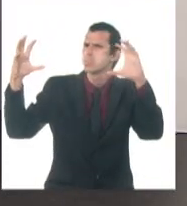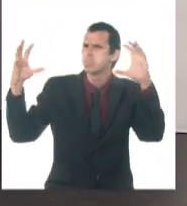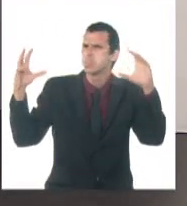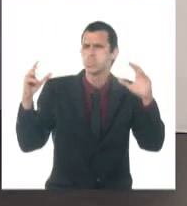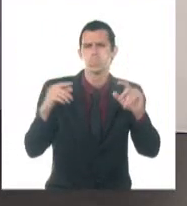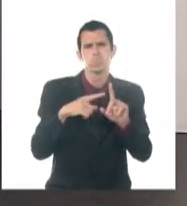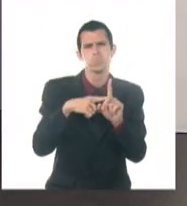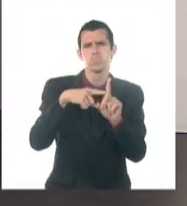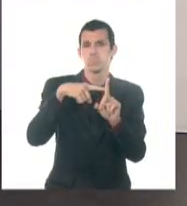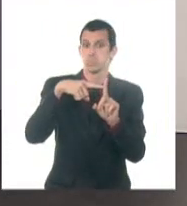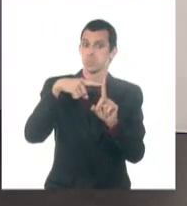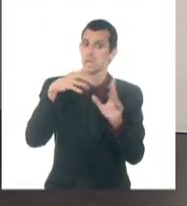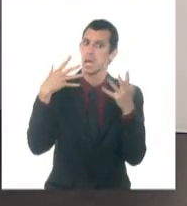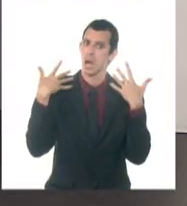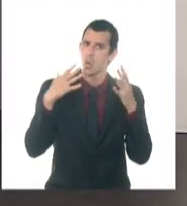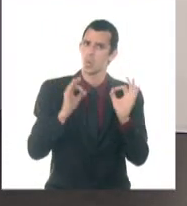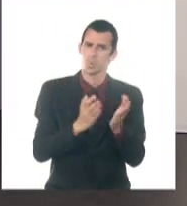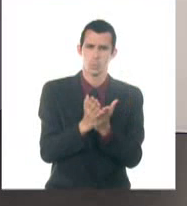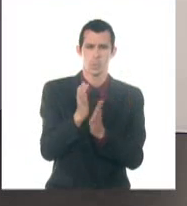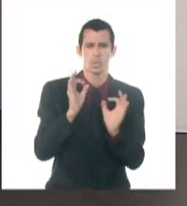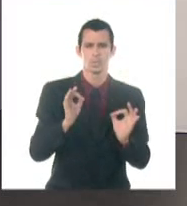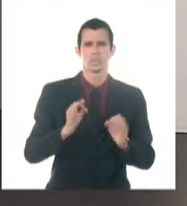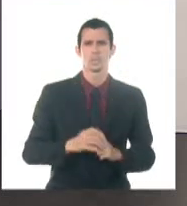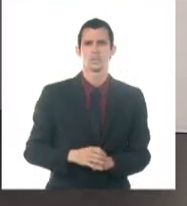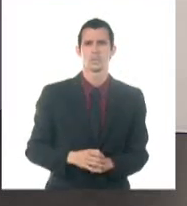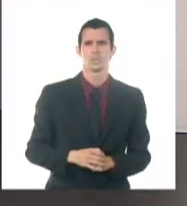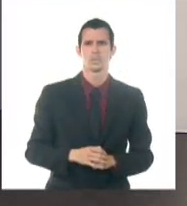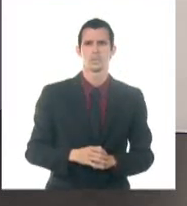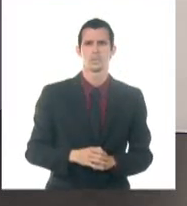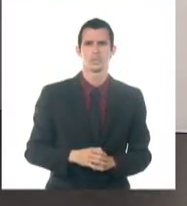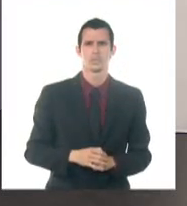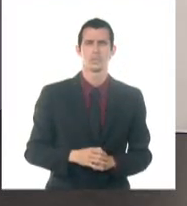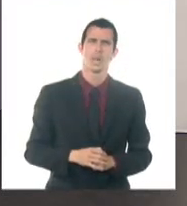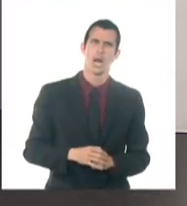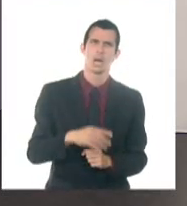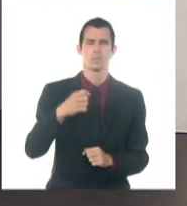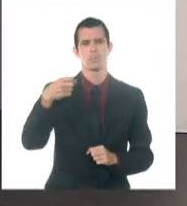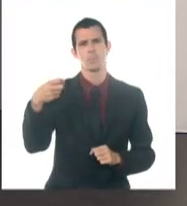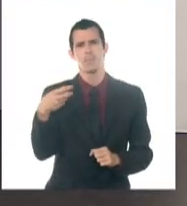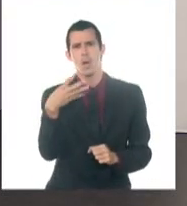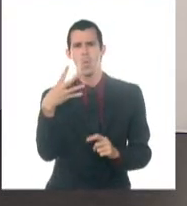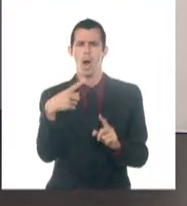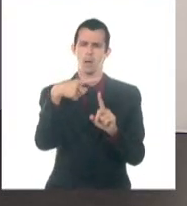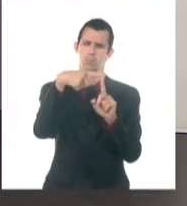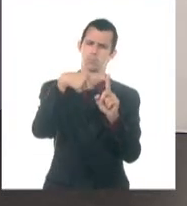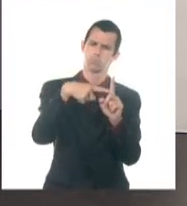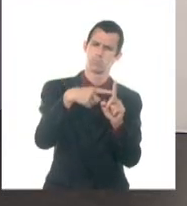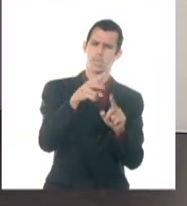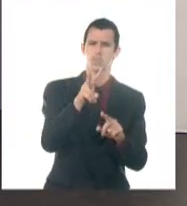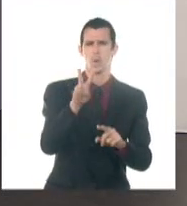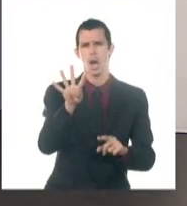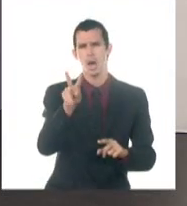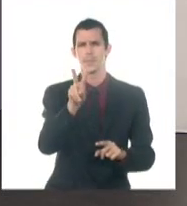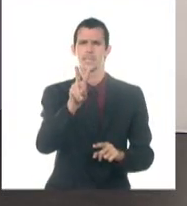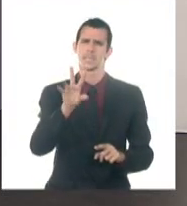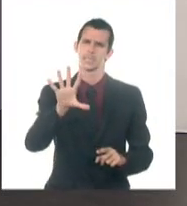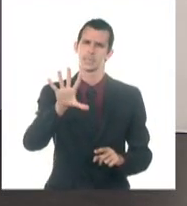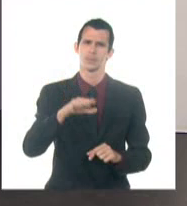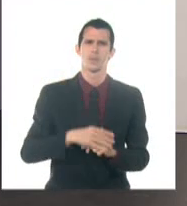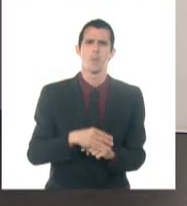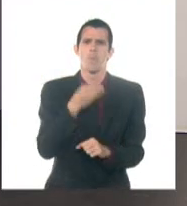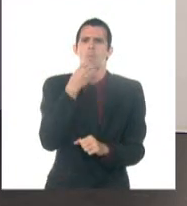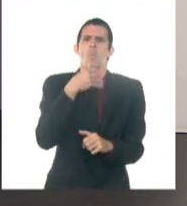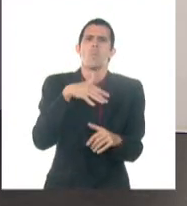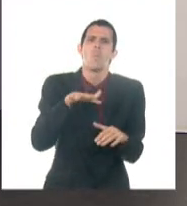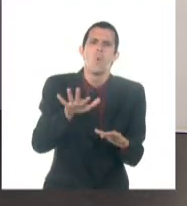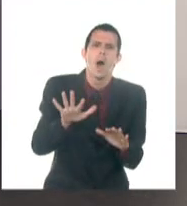En cuanto a los valores de temperatura, las mínimas estarán en el orden entre los 24, 25 grados Celsius, llevando hasta 26 en algunas